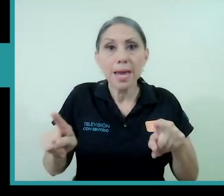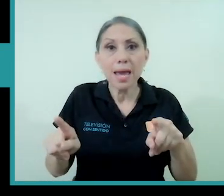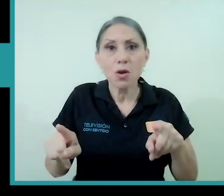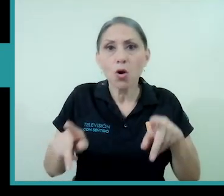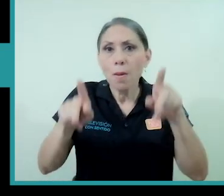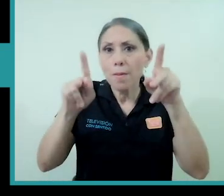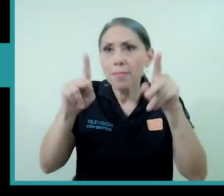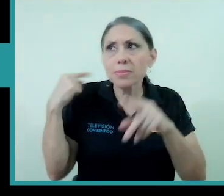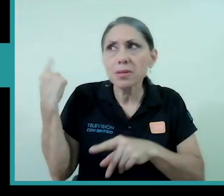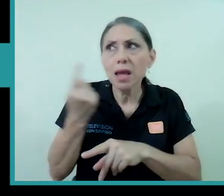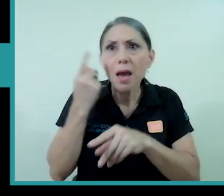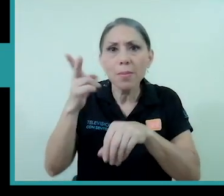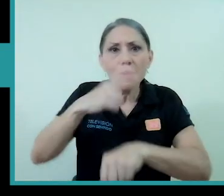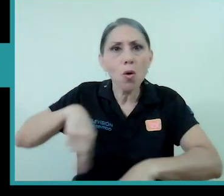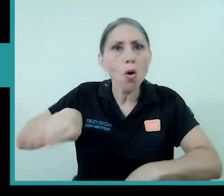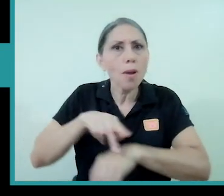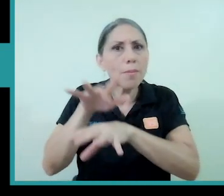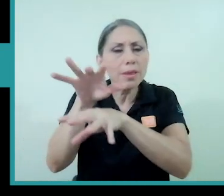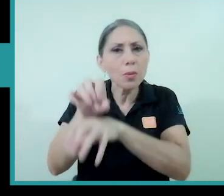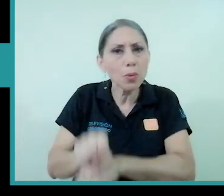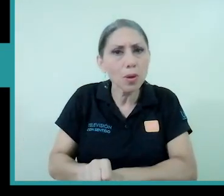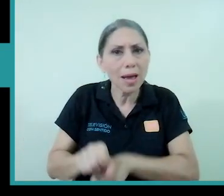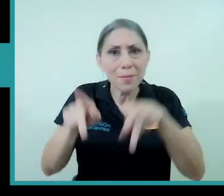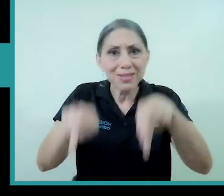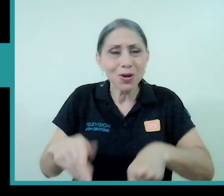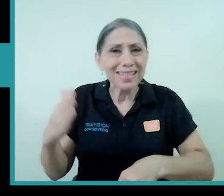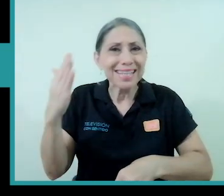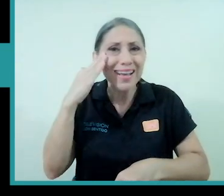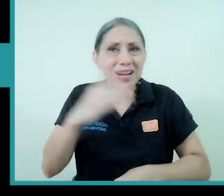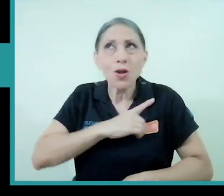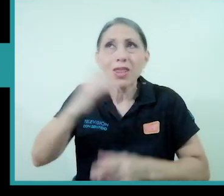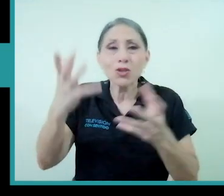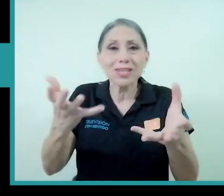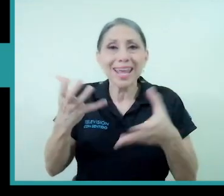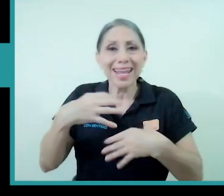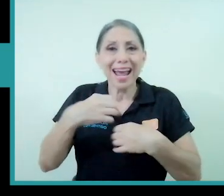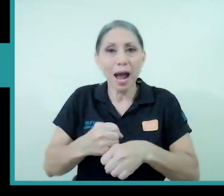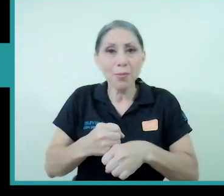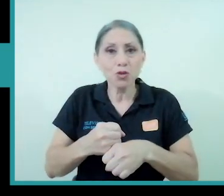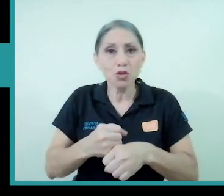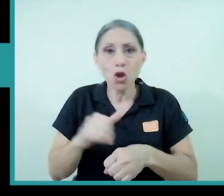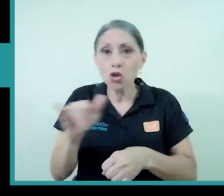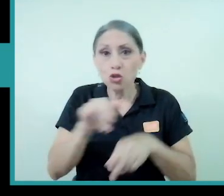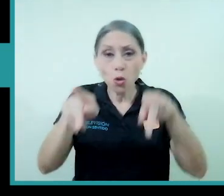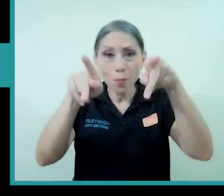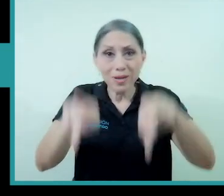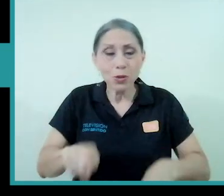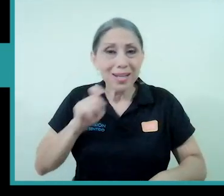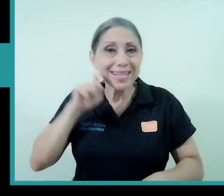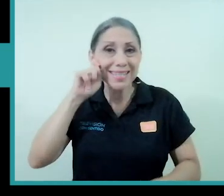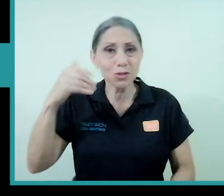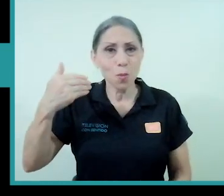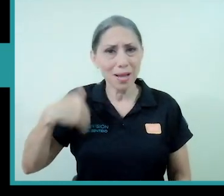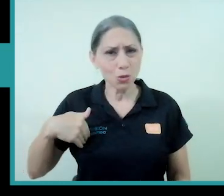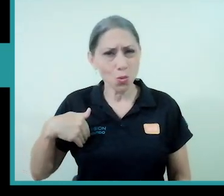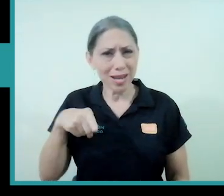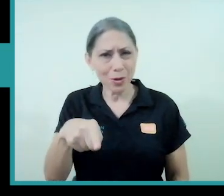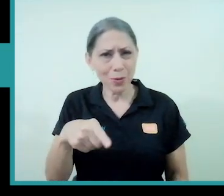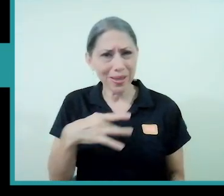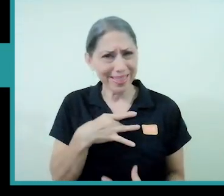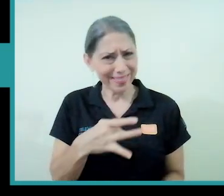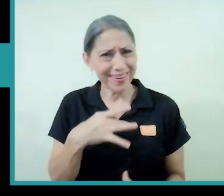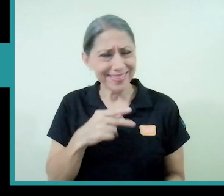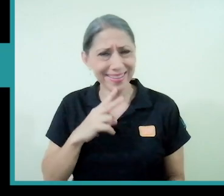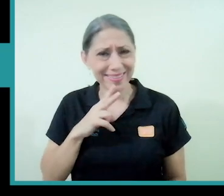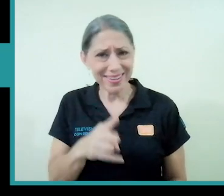quiere que hagamos son personas de sexo masculino me parece que eso es interesante y eso no solo es en la